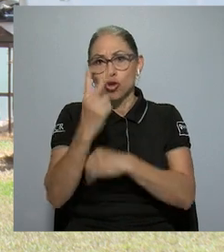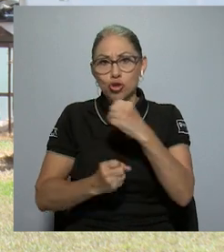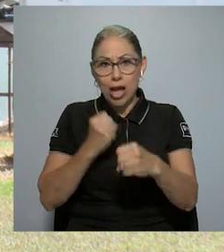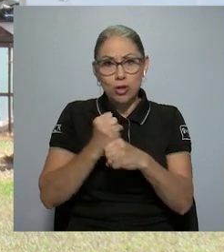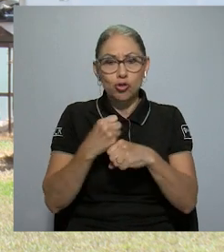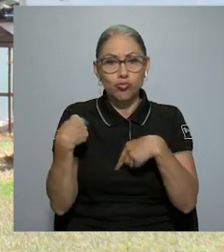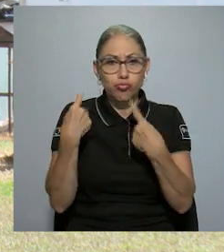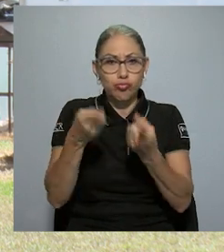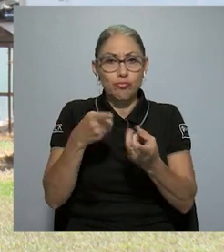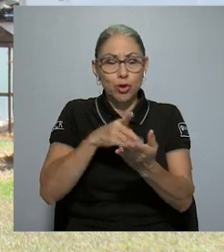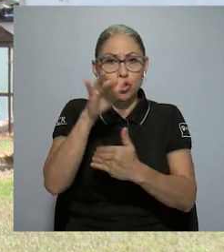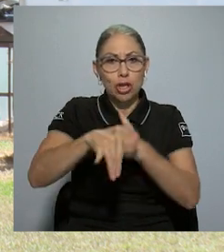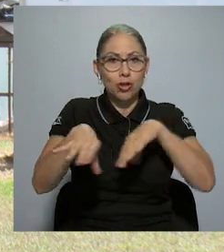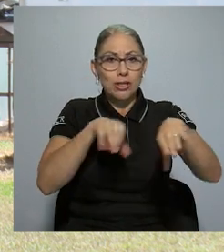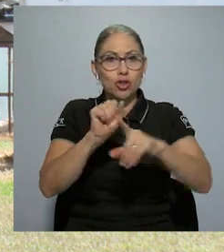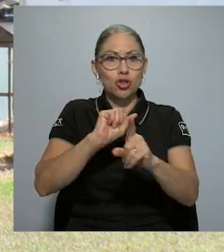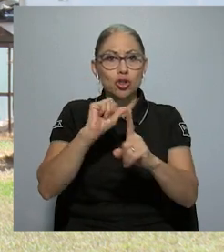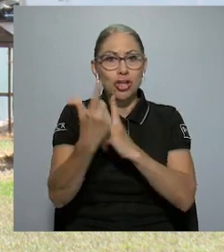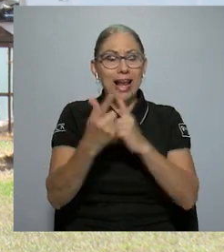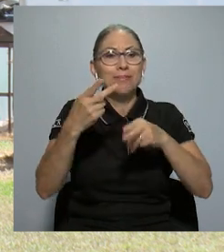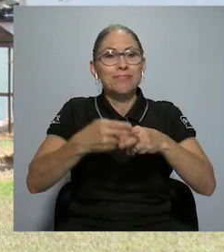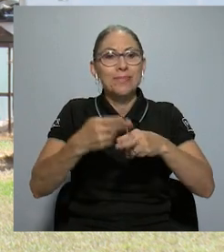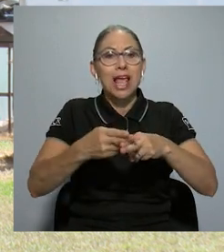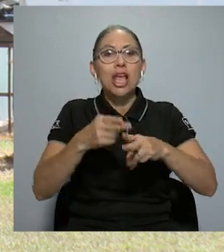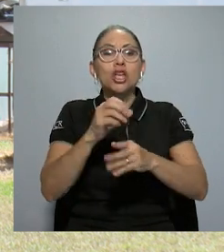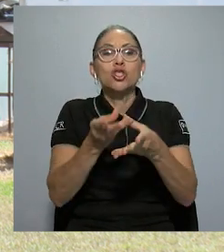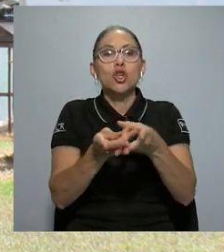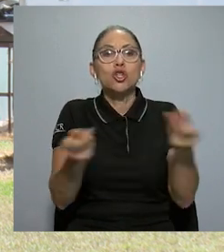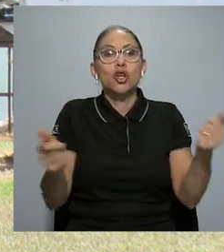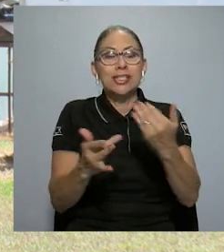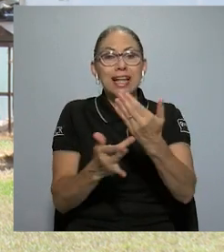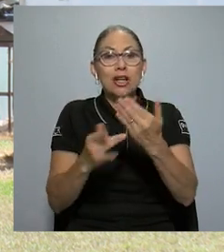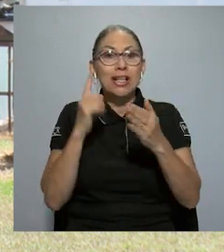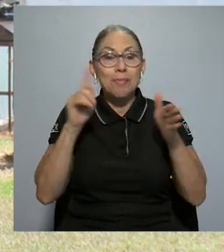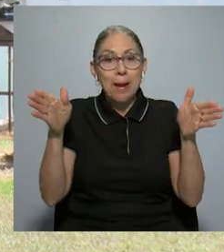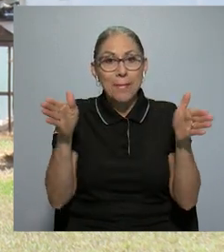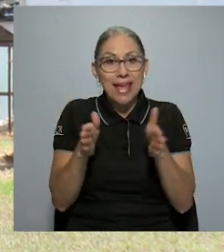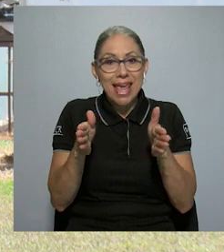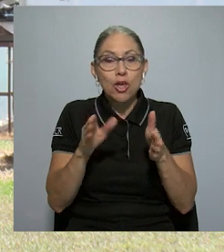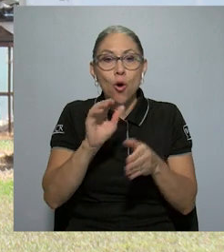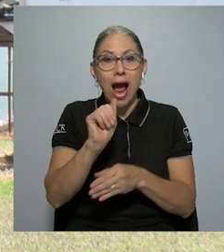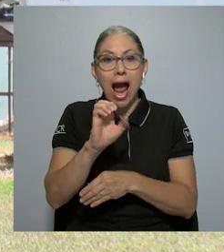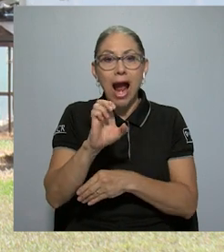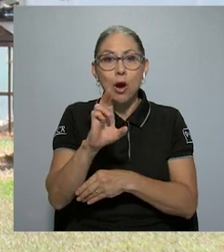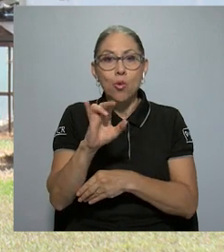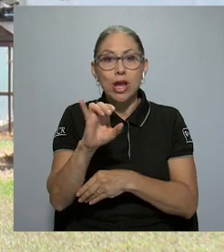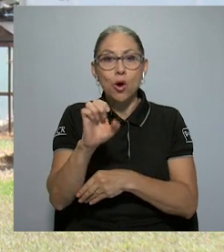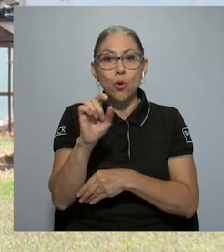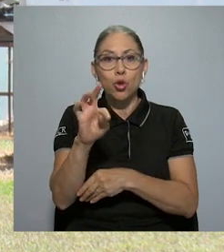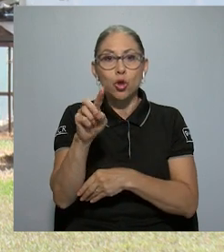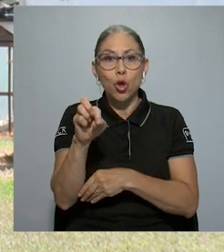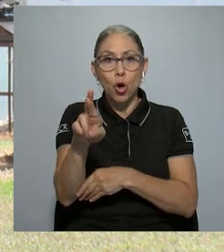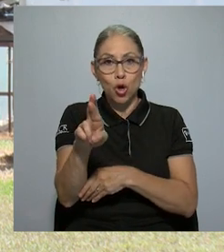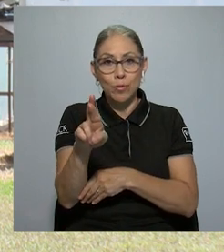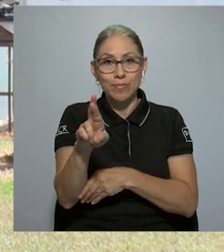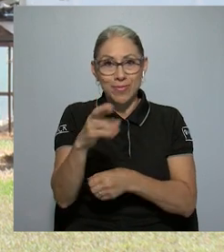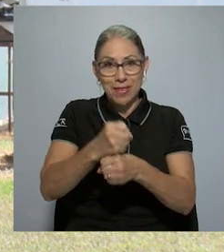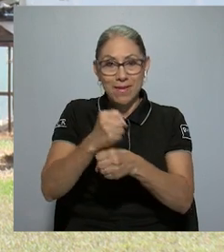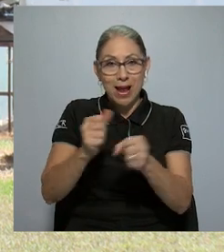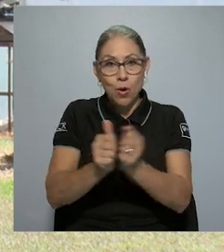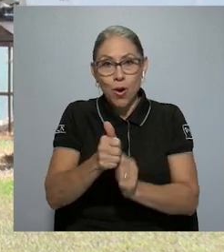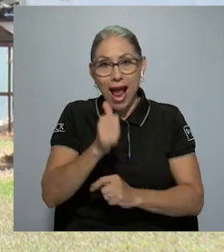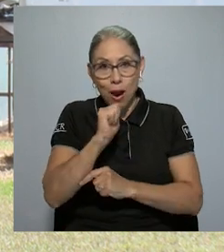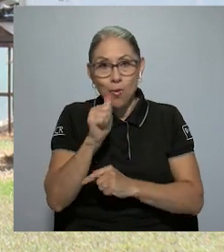un par de años, está aún vigente un proyecto de acción social que se llama Soluciones Tecnológicas para el Pequeño Acuíctol y precisamente lo que busca